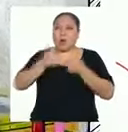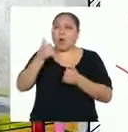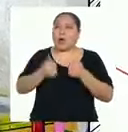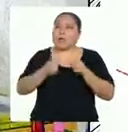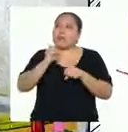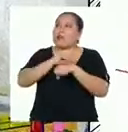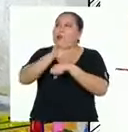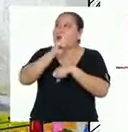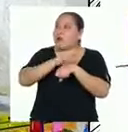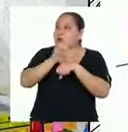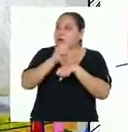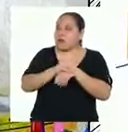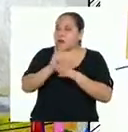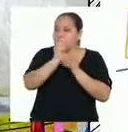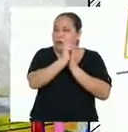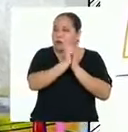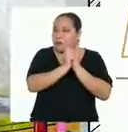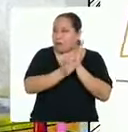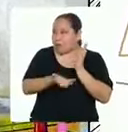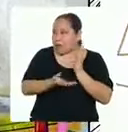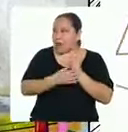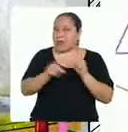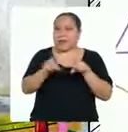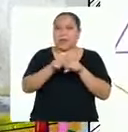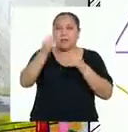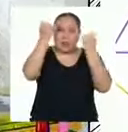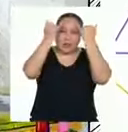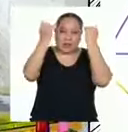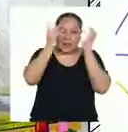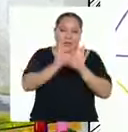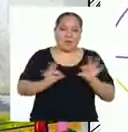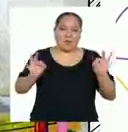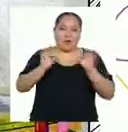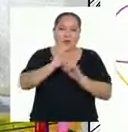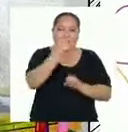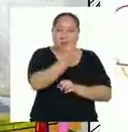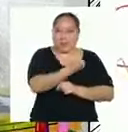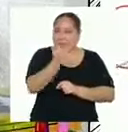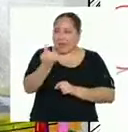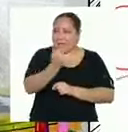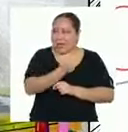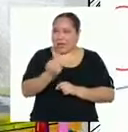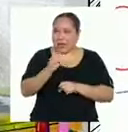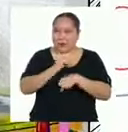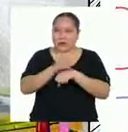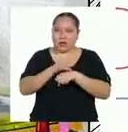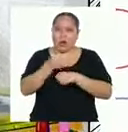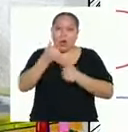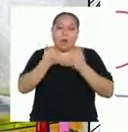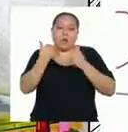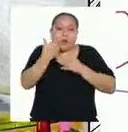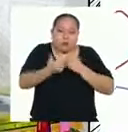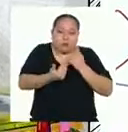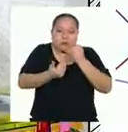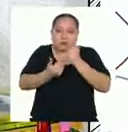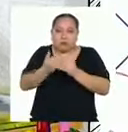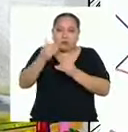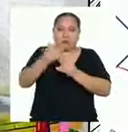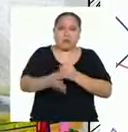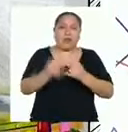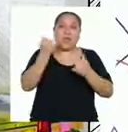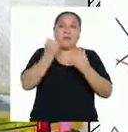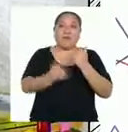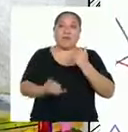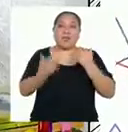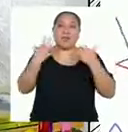recomendaciones que iba a plantear, así como idea clave de cada recomendación y la secuencia que debían seguir. Al final, ya